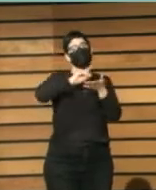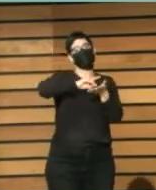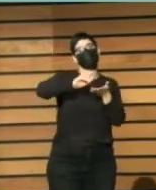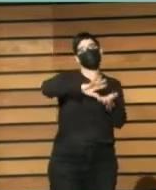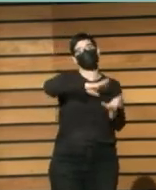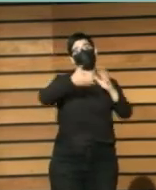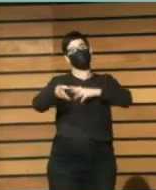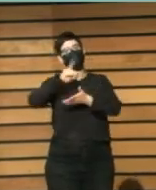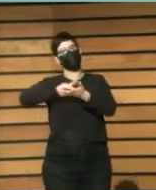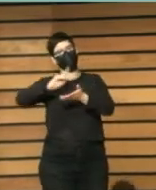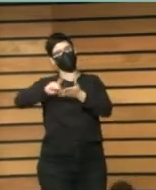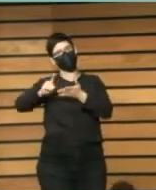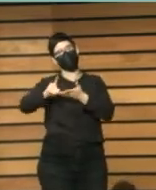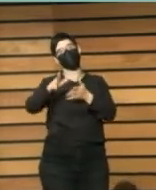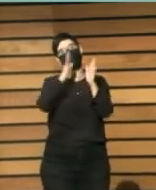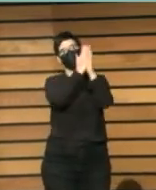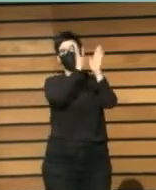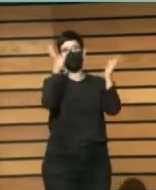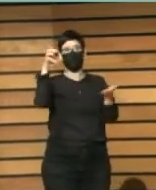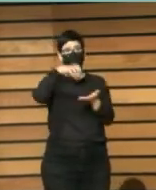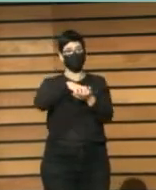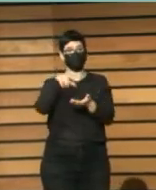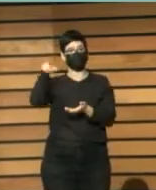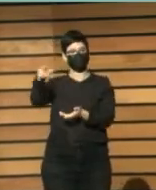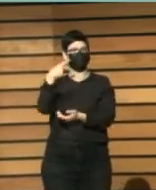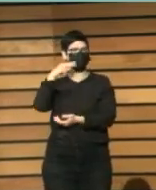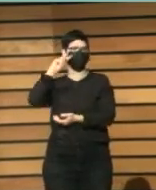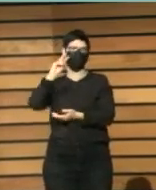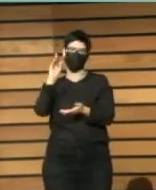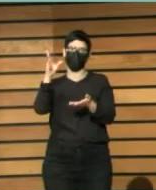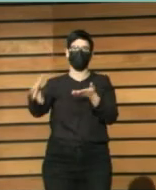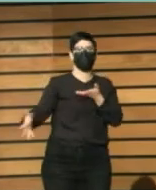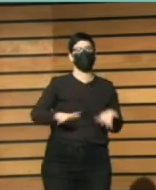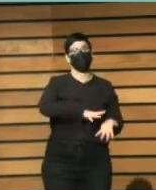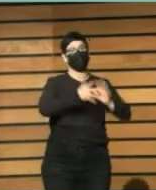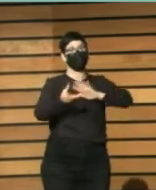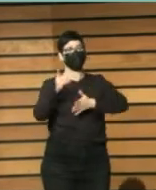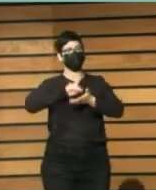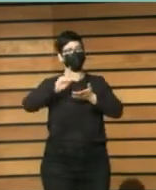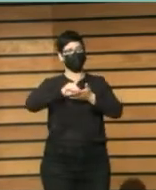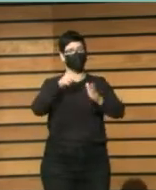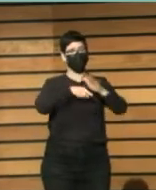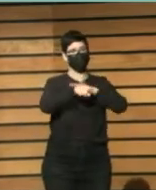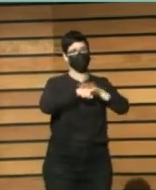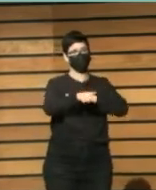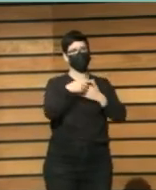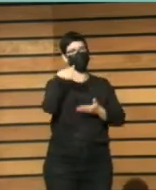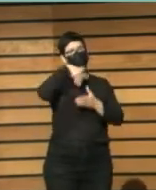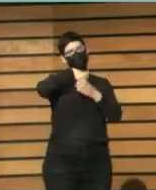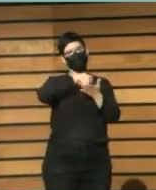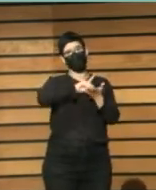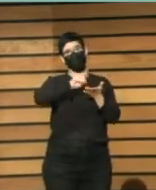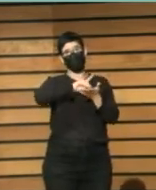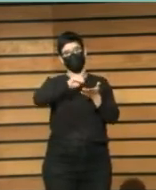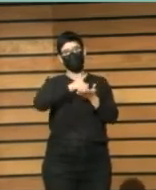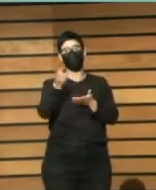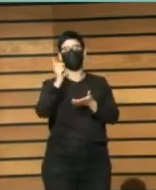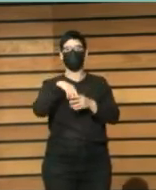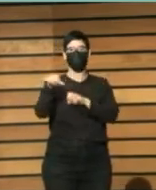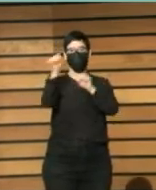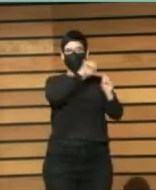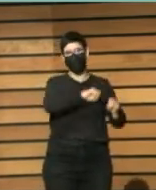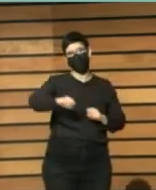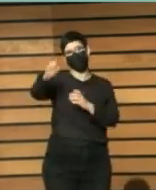Es especialista en digitalización y en gestión de contenidos digitales en bibliotecas y especialista también en preservación digital.